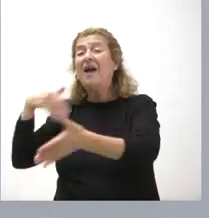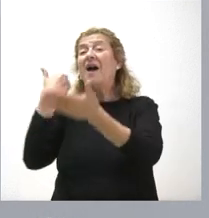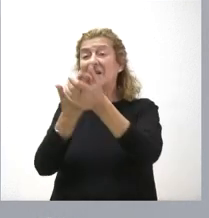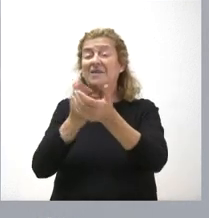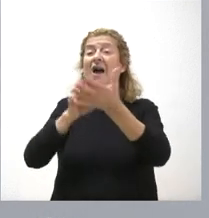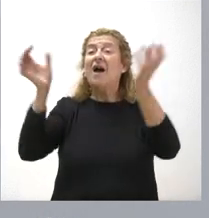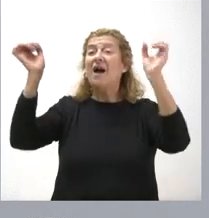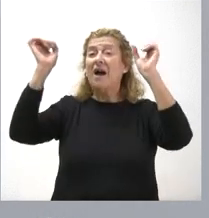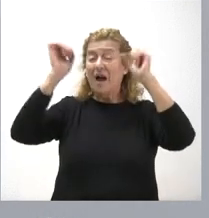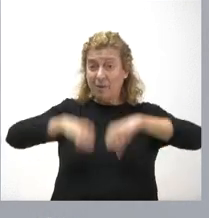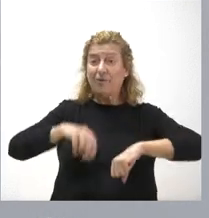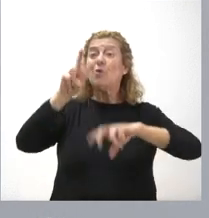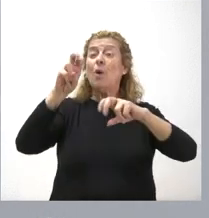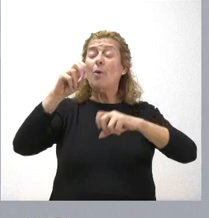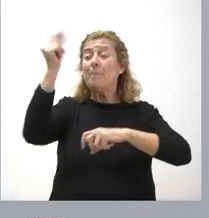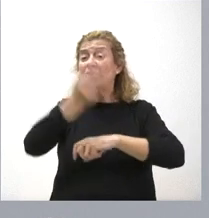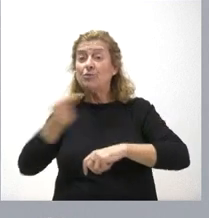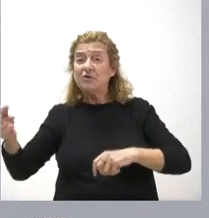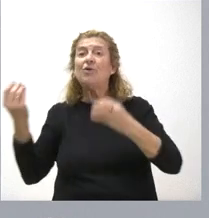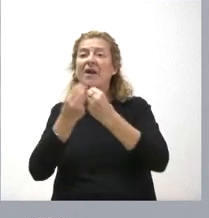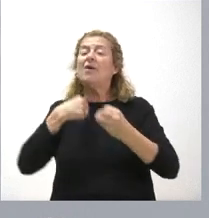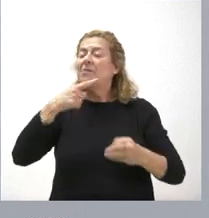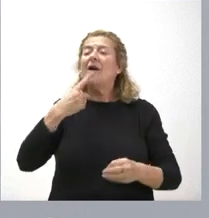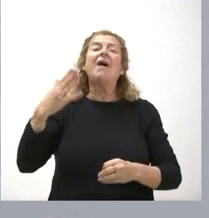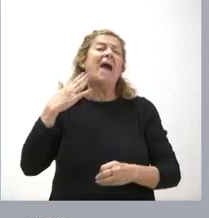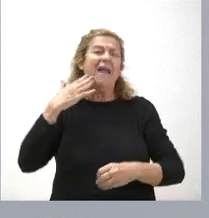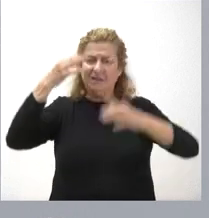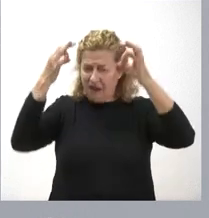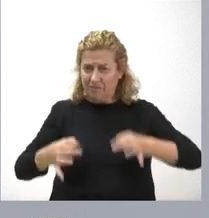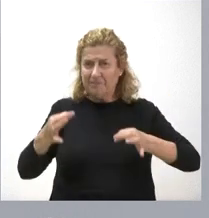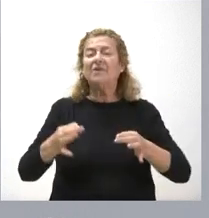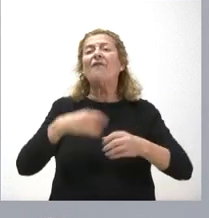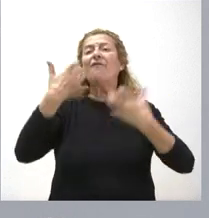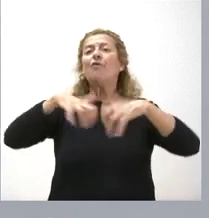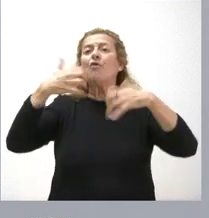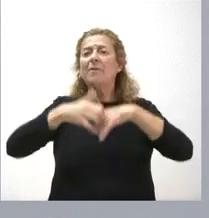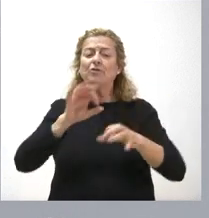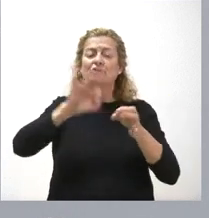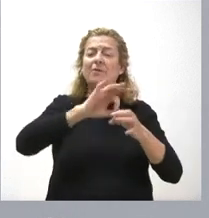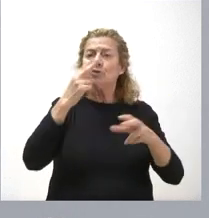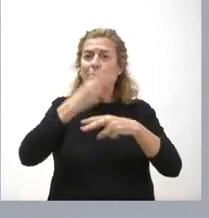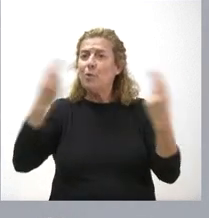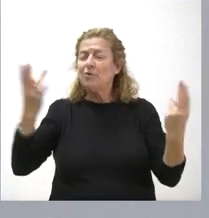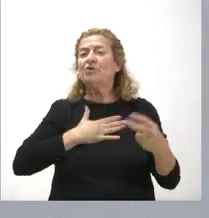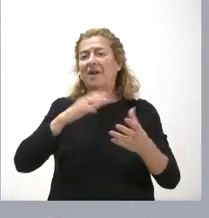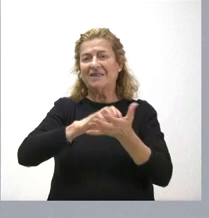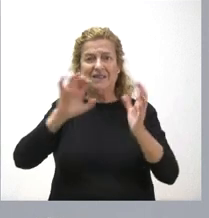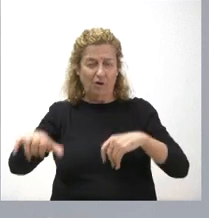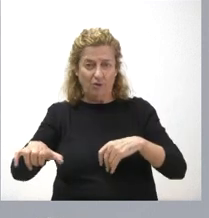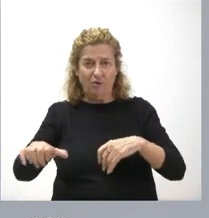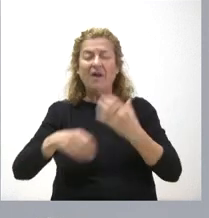aprobación del nuevo presupuesto, es que, con ello, garantizamos el funcionamiento de los servicios públicos de Castilla y León y lo hacemos